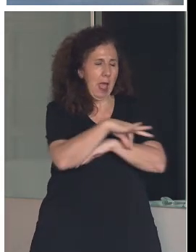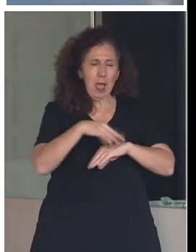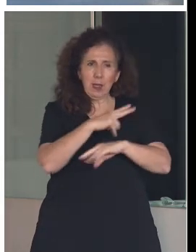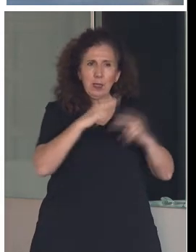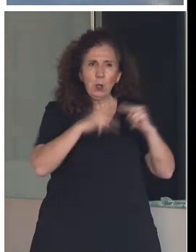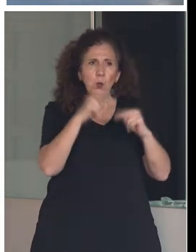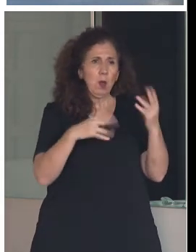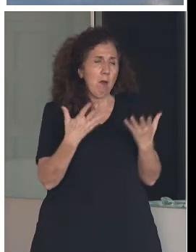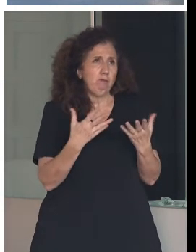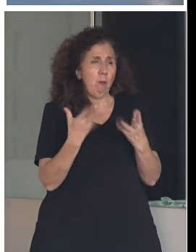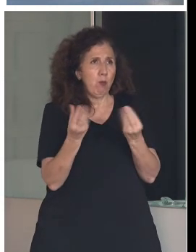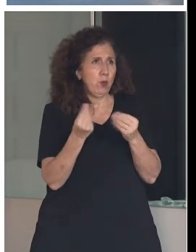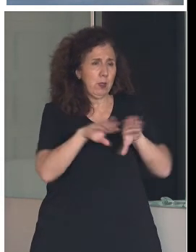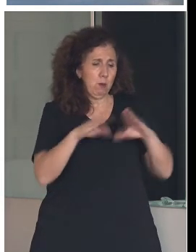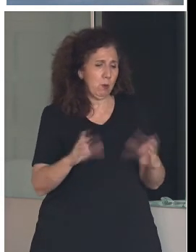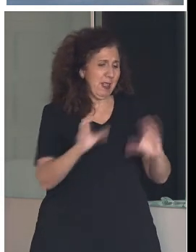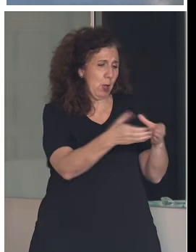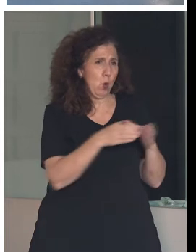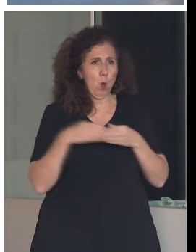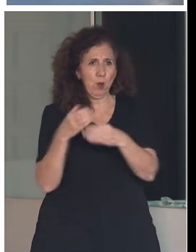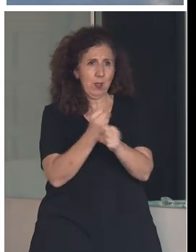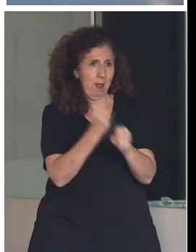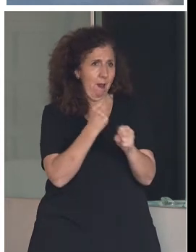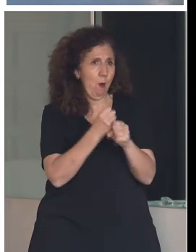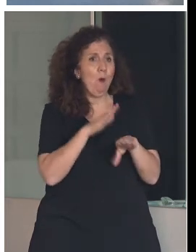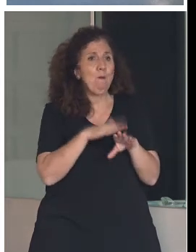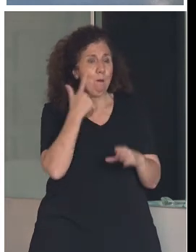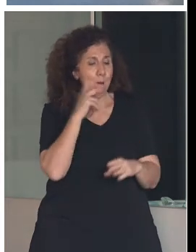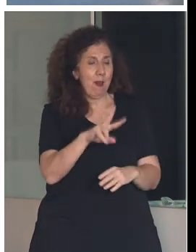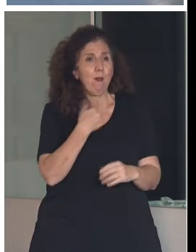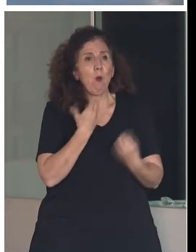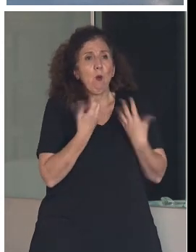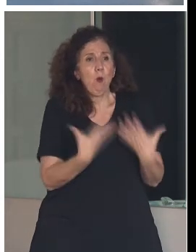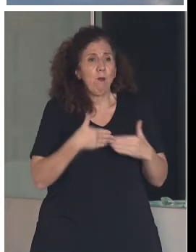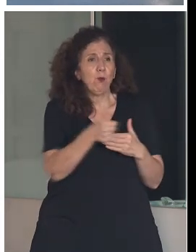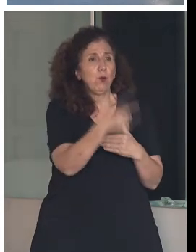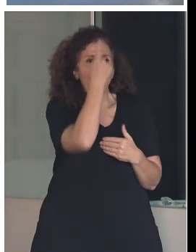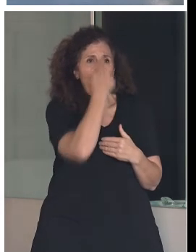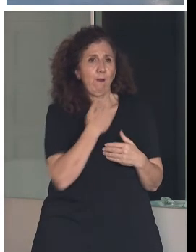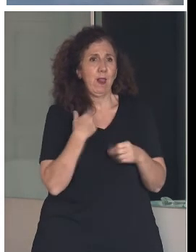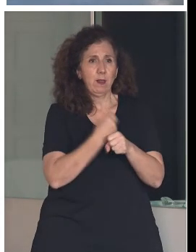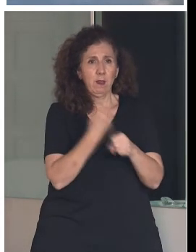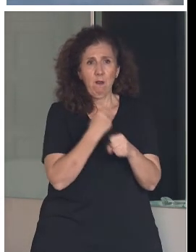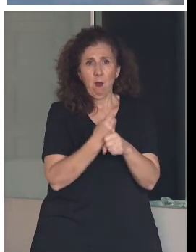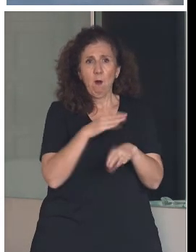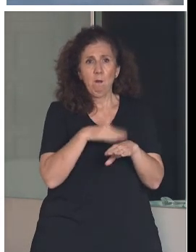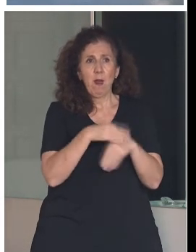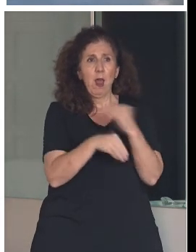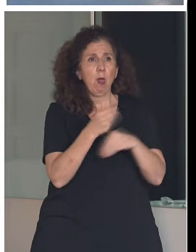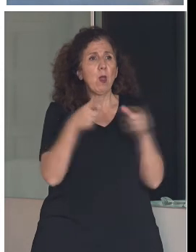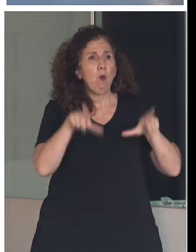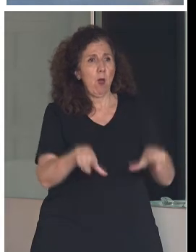serie de mesas, para ver cuáles son las tareas, los perfiles que se pueden desarrollar, con la idea de crear un aula